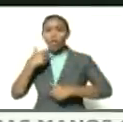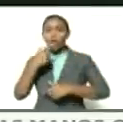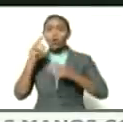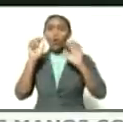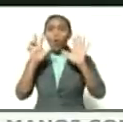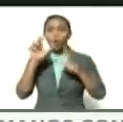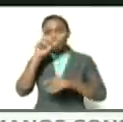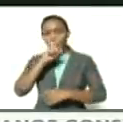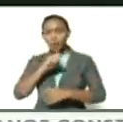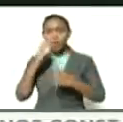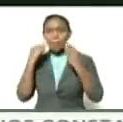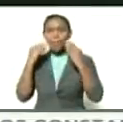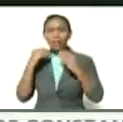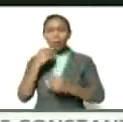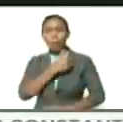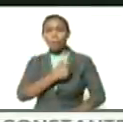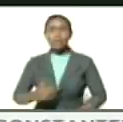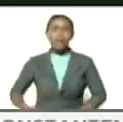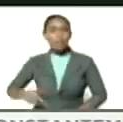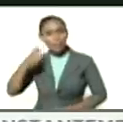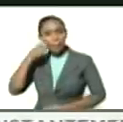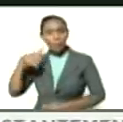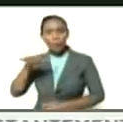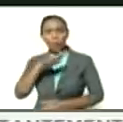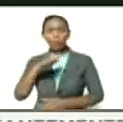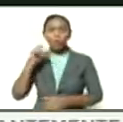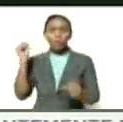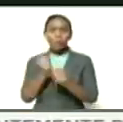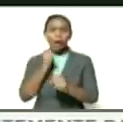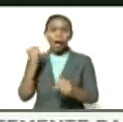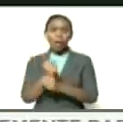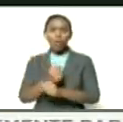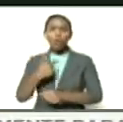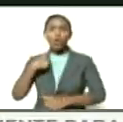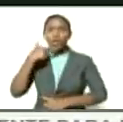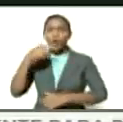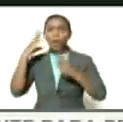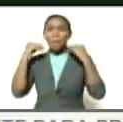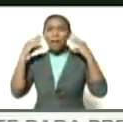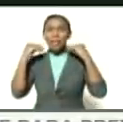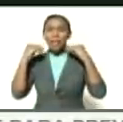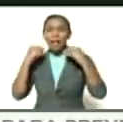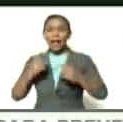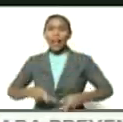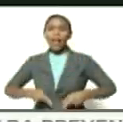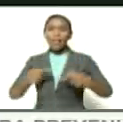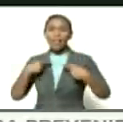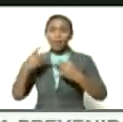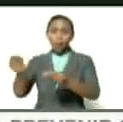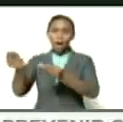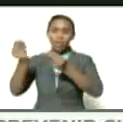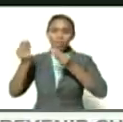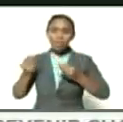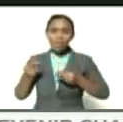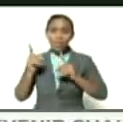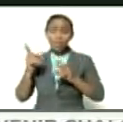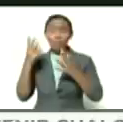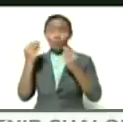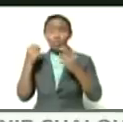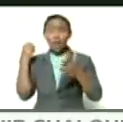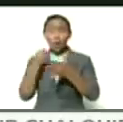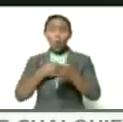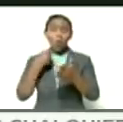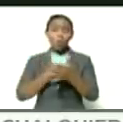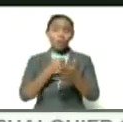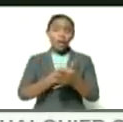años de experiencia como presidente pueblo presidente obrero lo digo con la experiencia que la vida nos ha entregado de tantas luchas